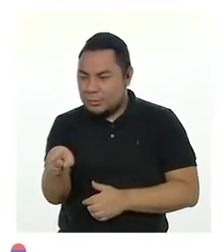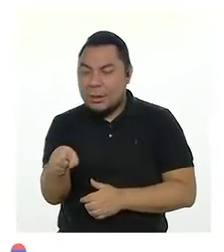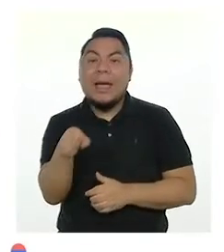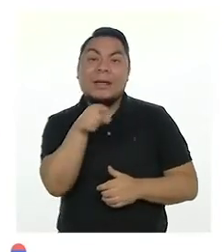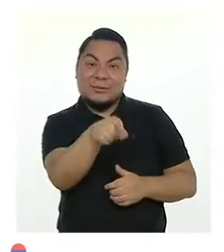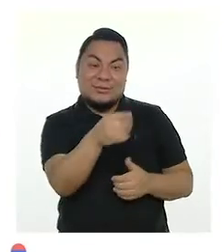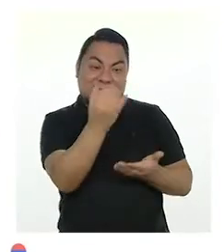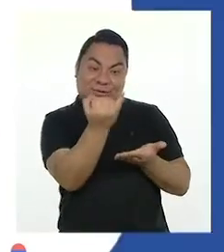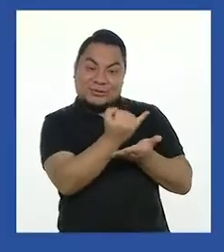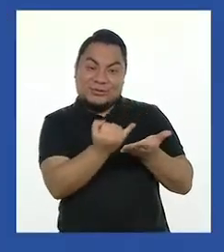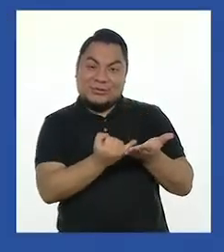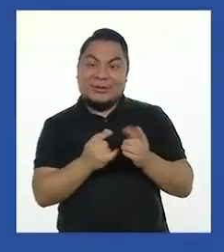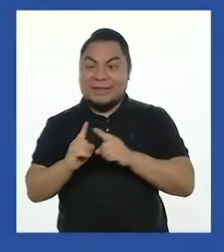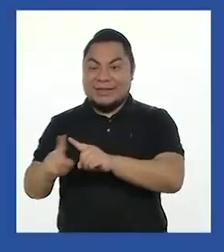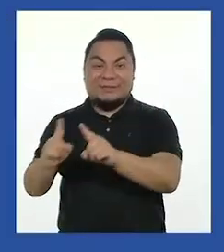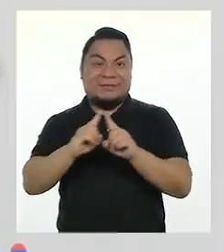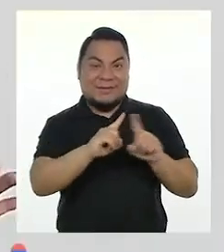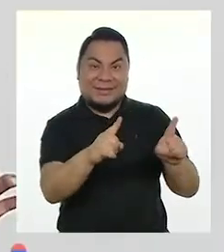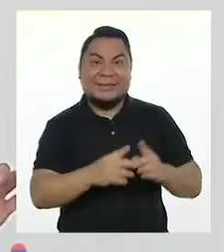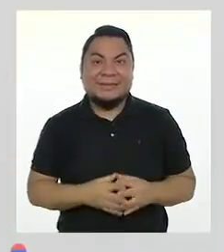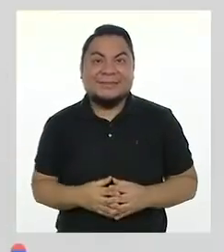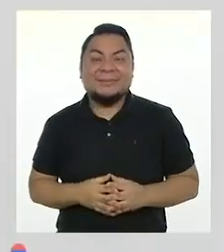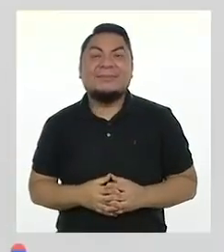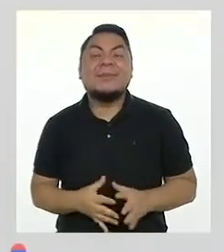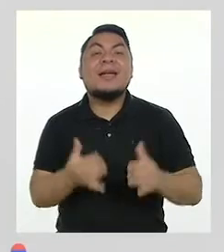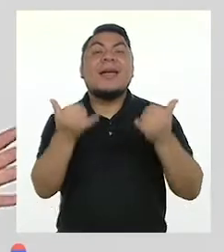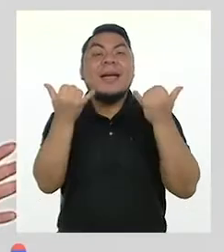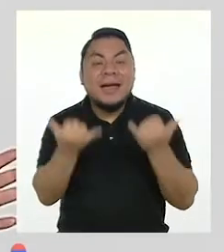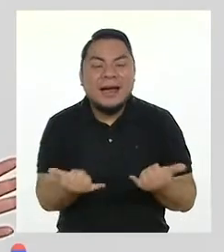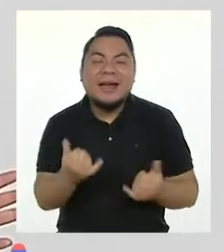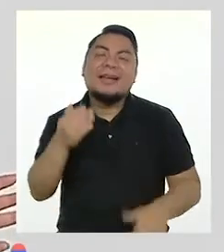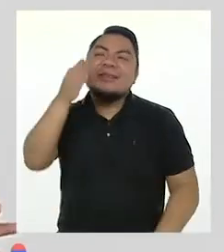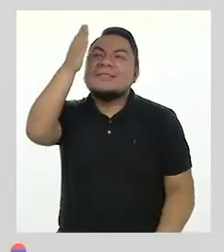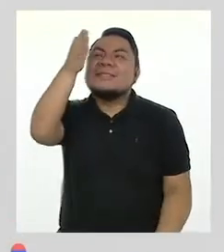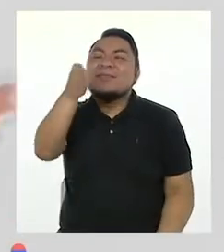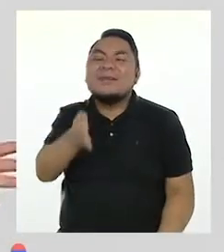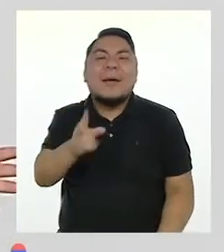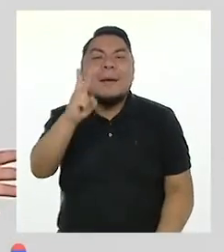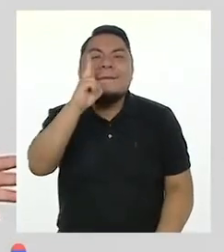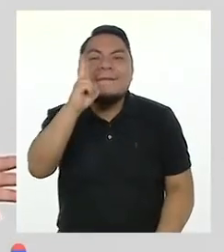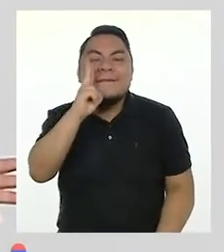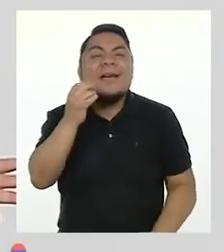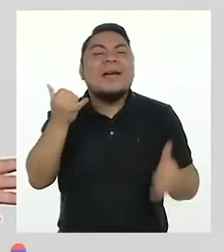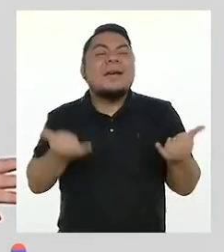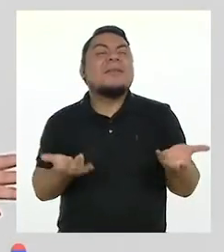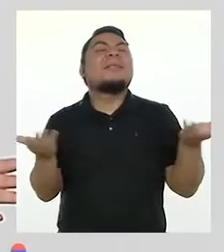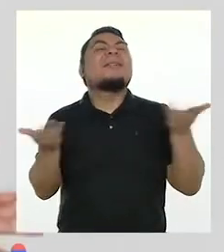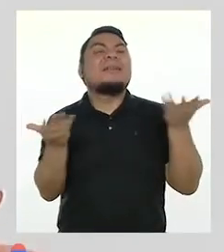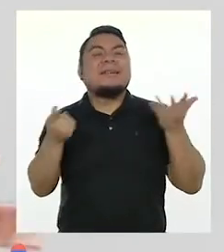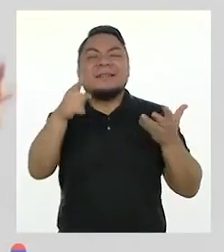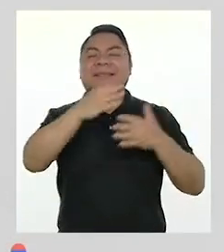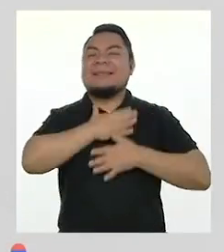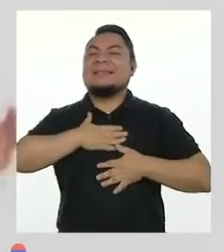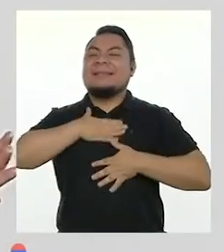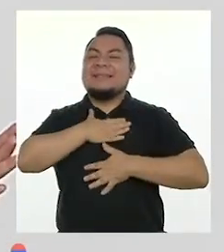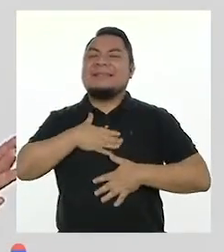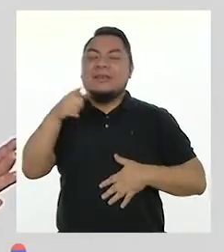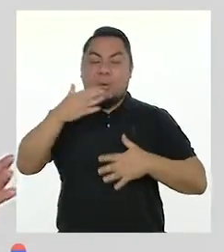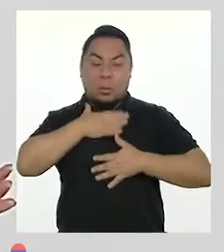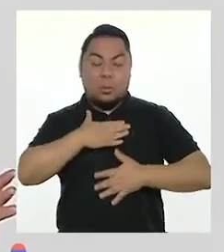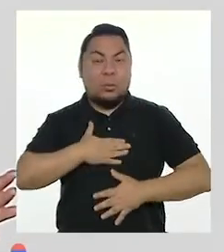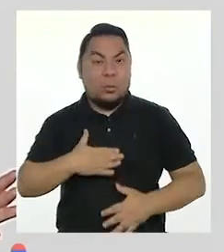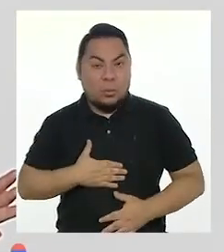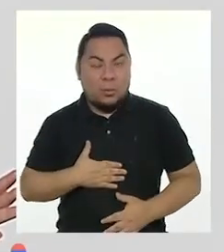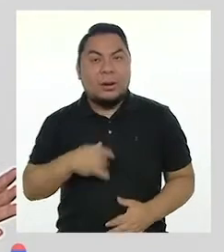Dibujen las diferencias. Y ahora, como todos los viernes, ha llegado el momento de disfrutar de nuestro